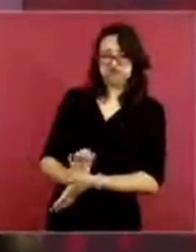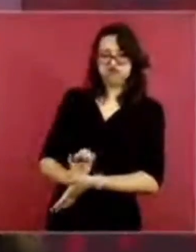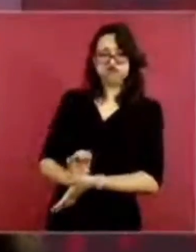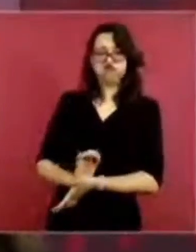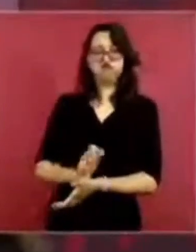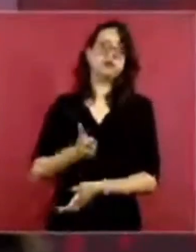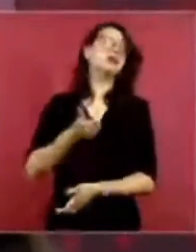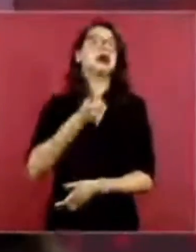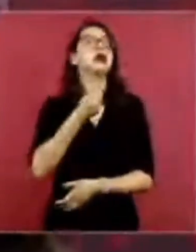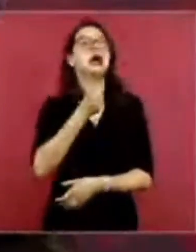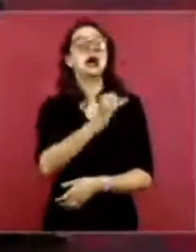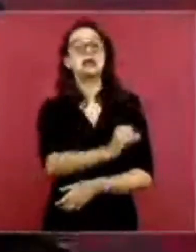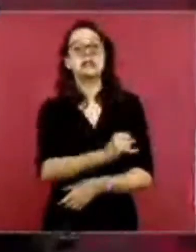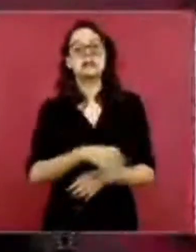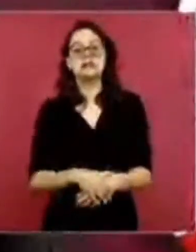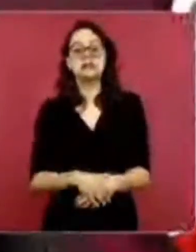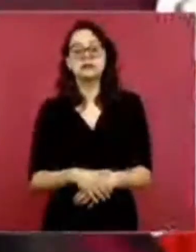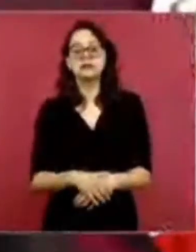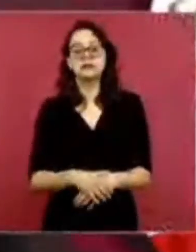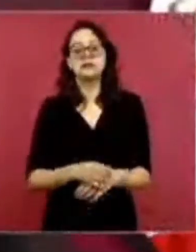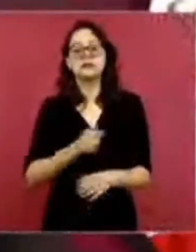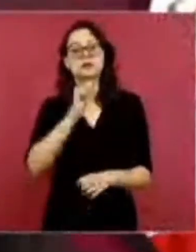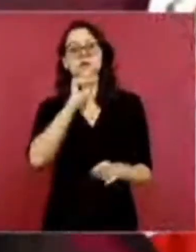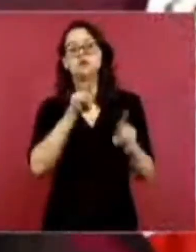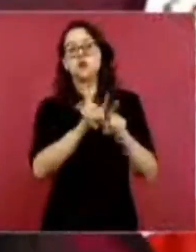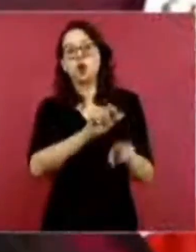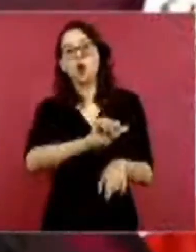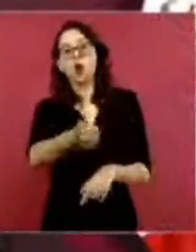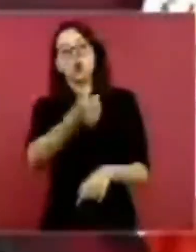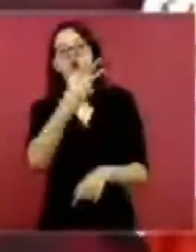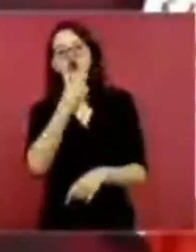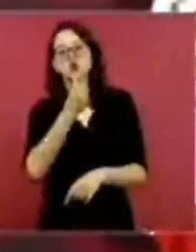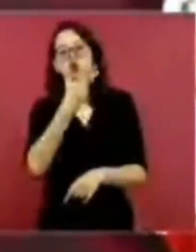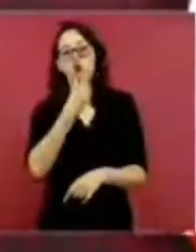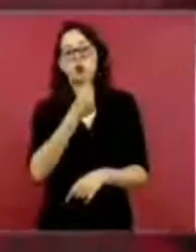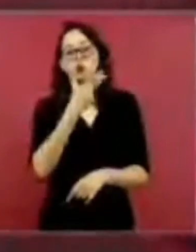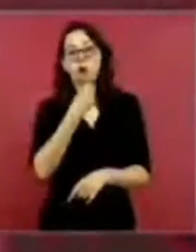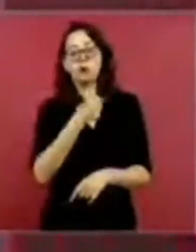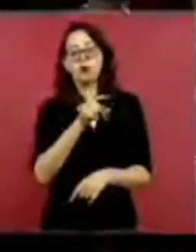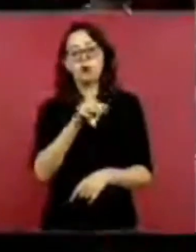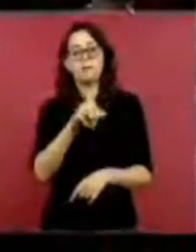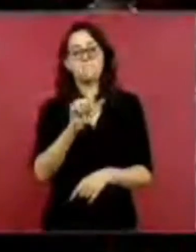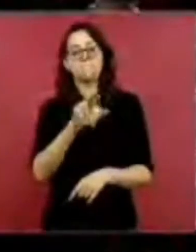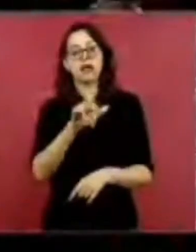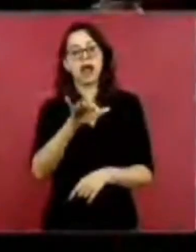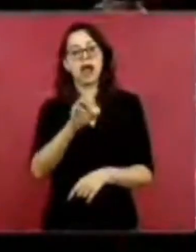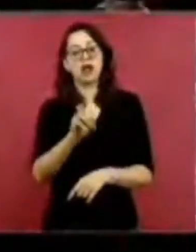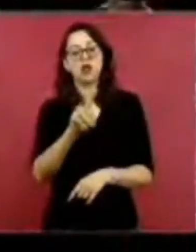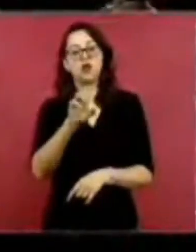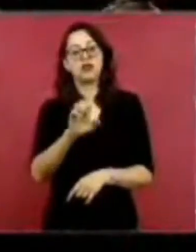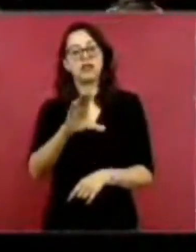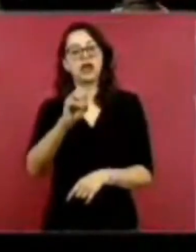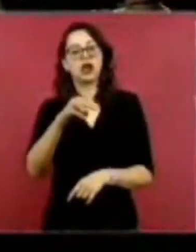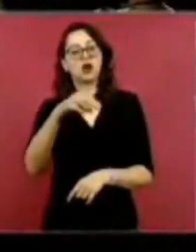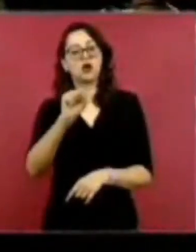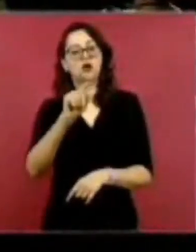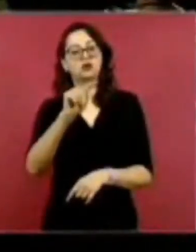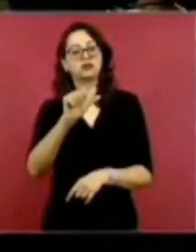Mario de Constanza, del ITAM, también. Creo que hasta doctor en economía.